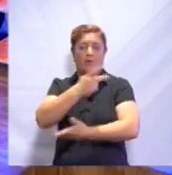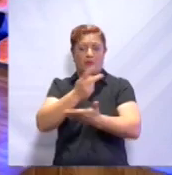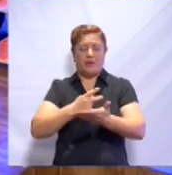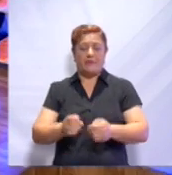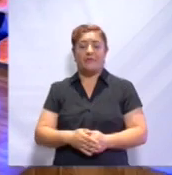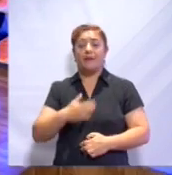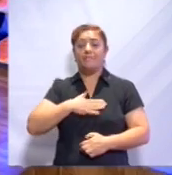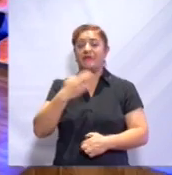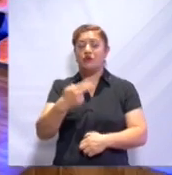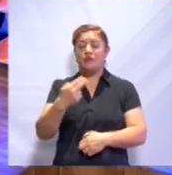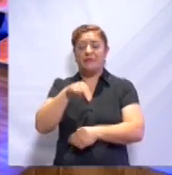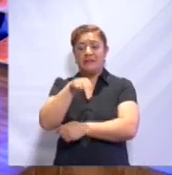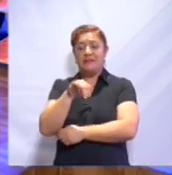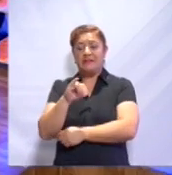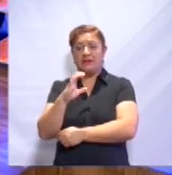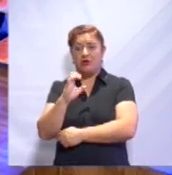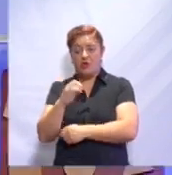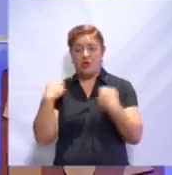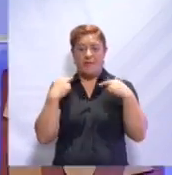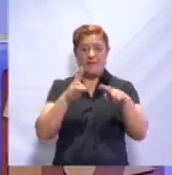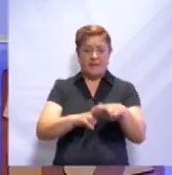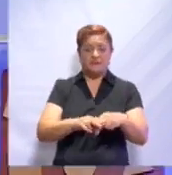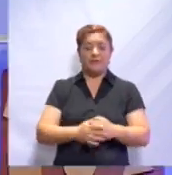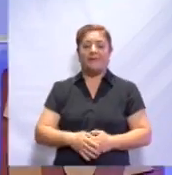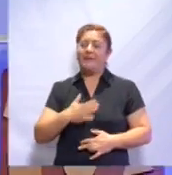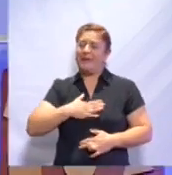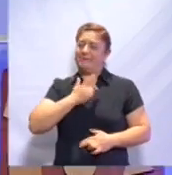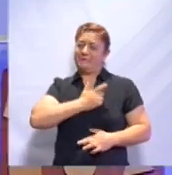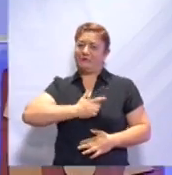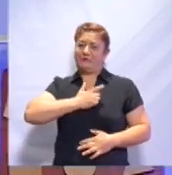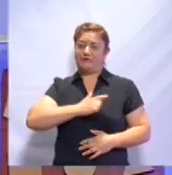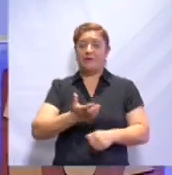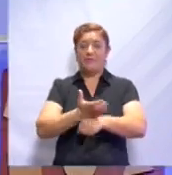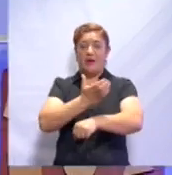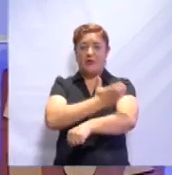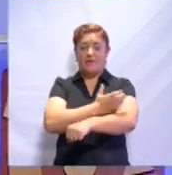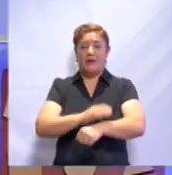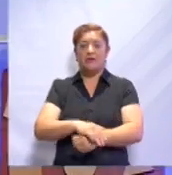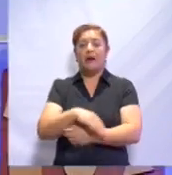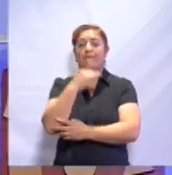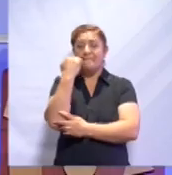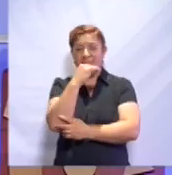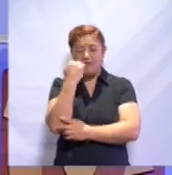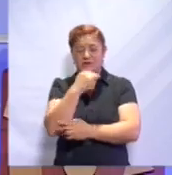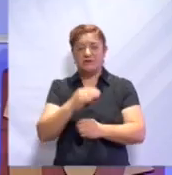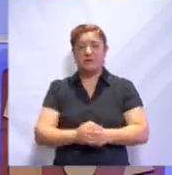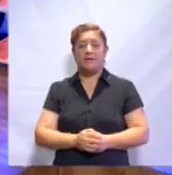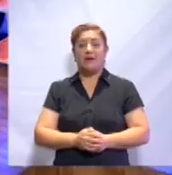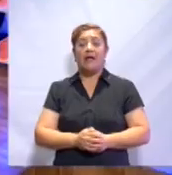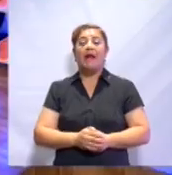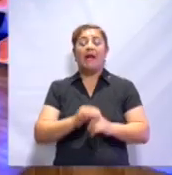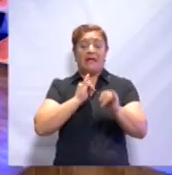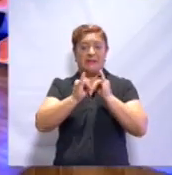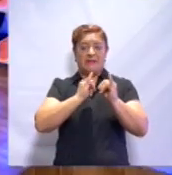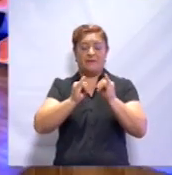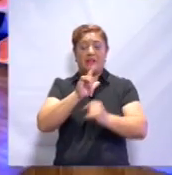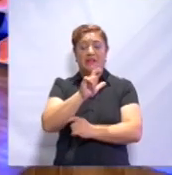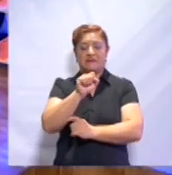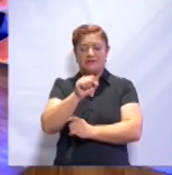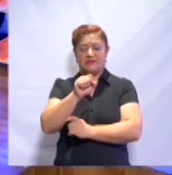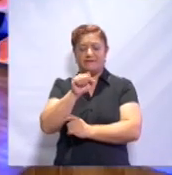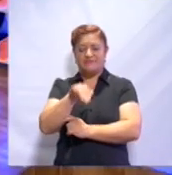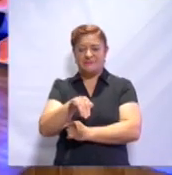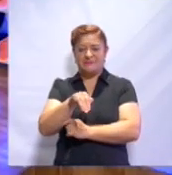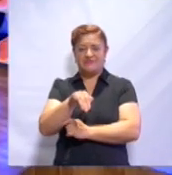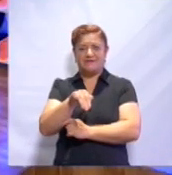Soy el maestro Nico y tengo el gusto, antes de iniciar, que nos acompañe Miroslava Amador, quien es nuestra intérprete de lenguaje